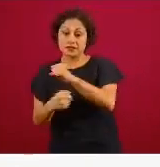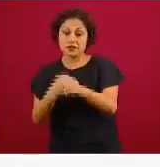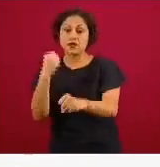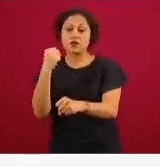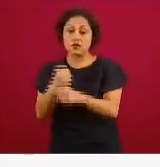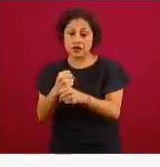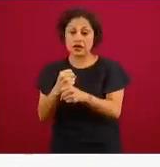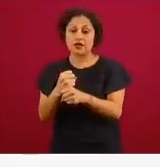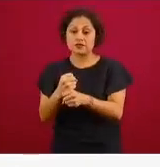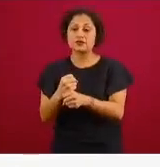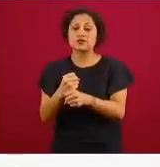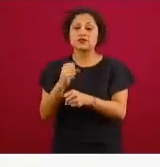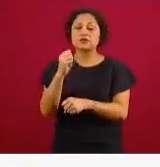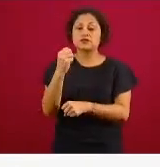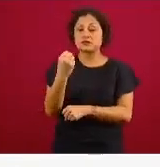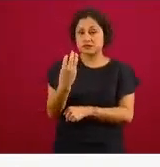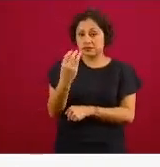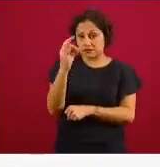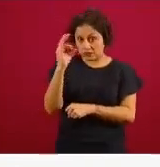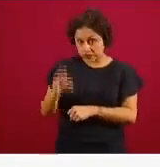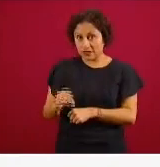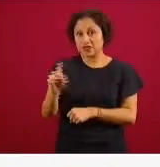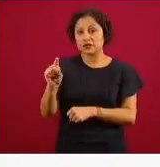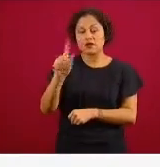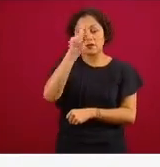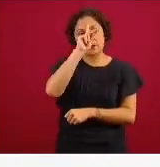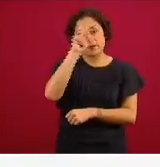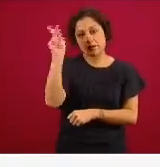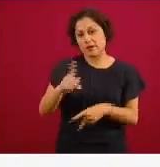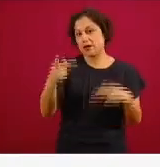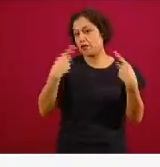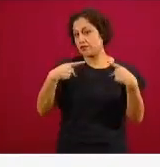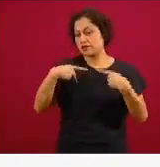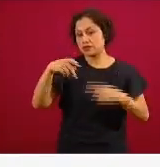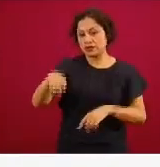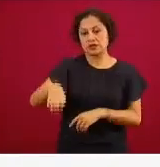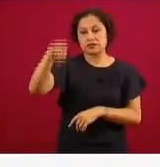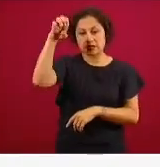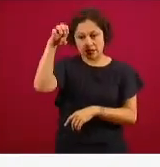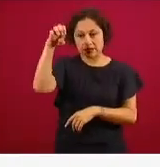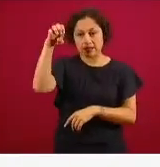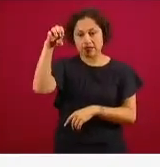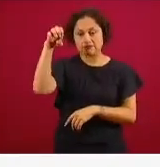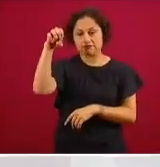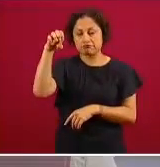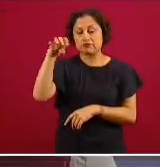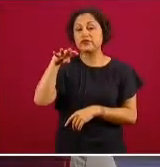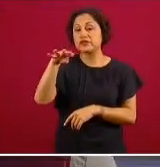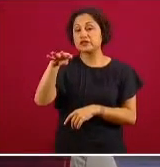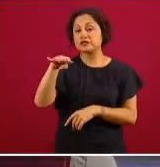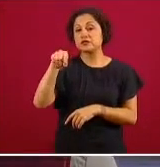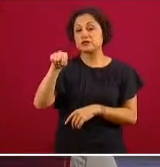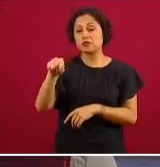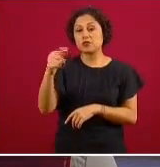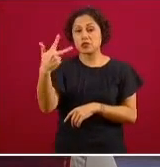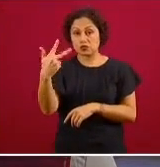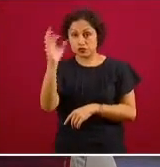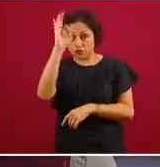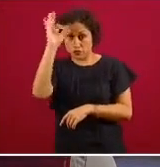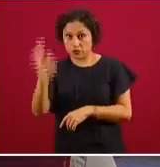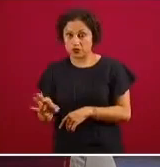y definitivamente en adultos mayores con una letalidad de 19.8%